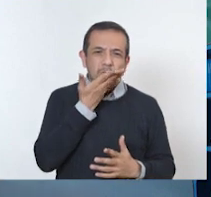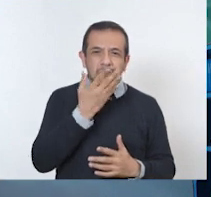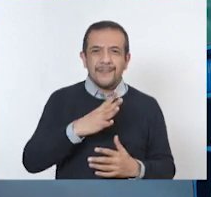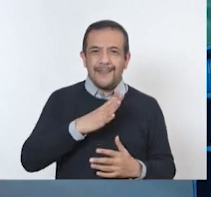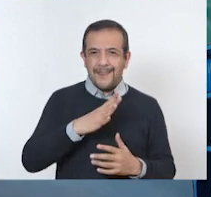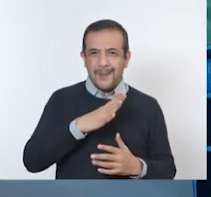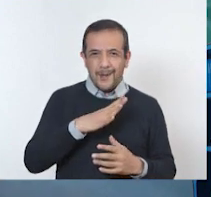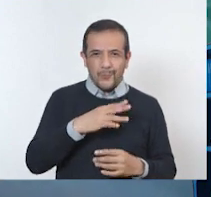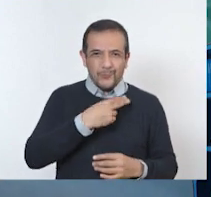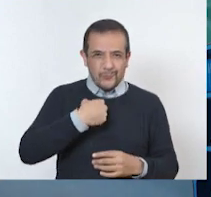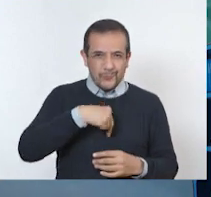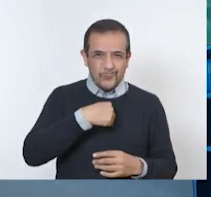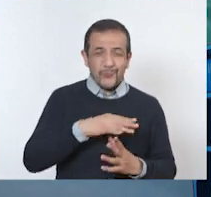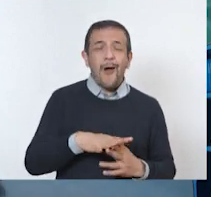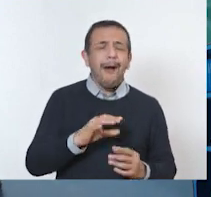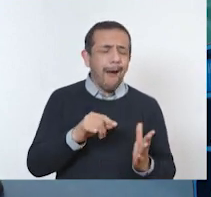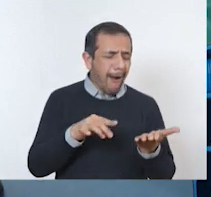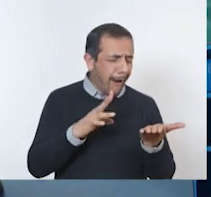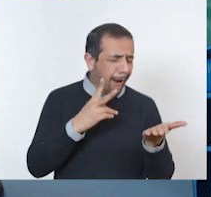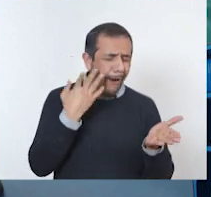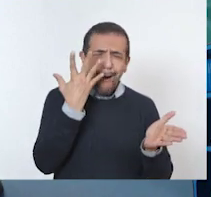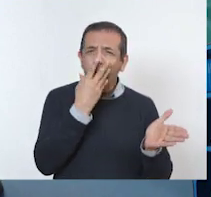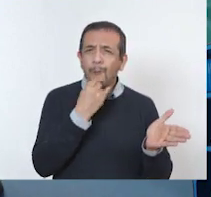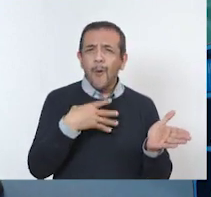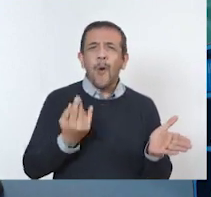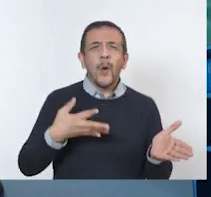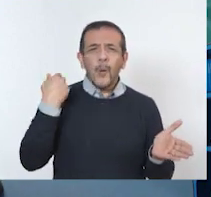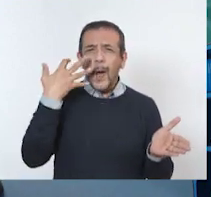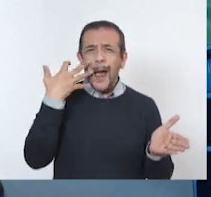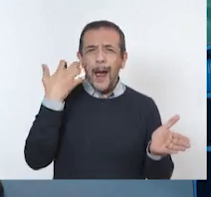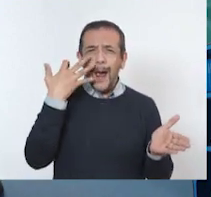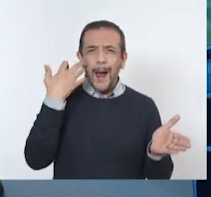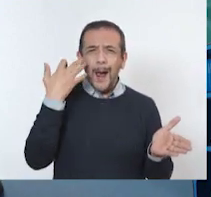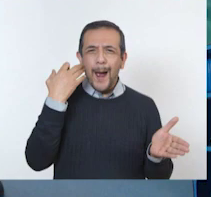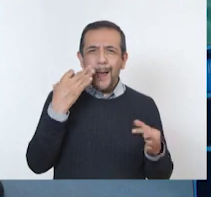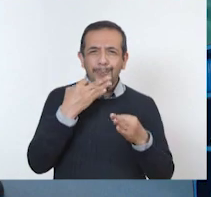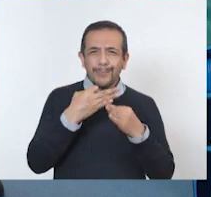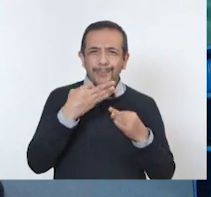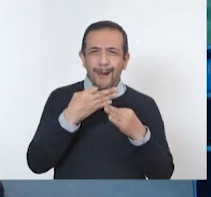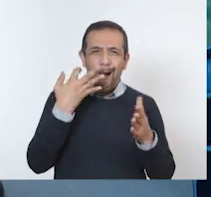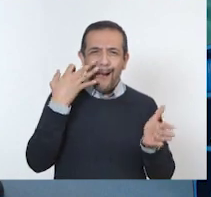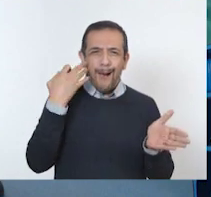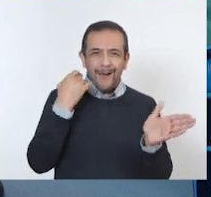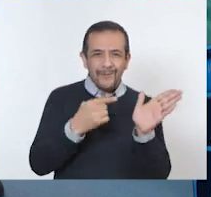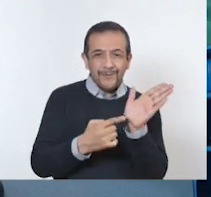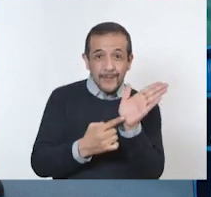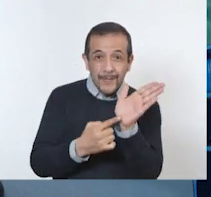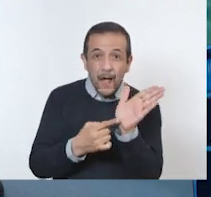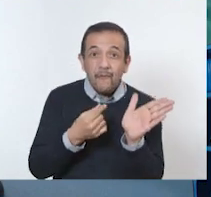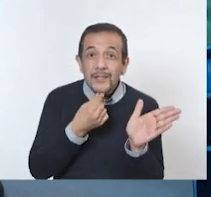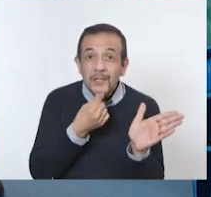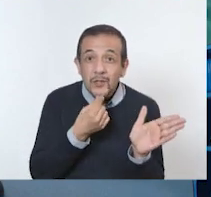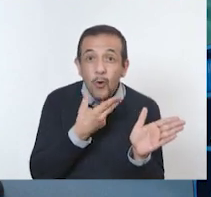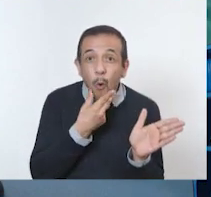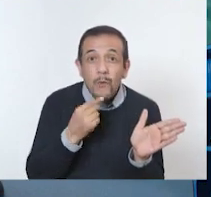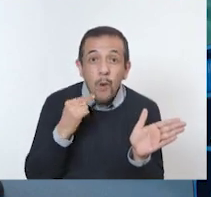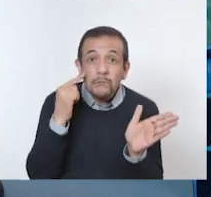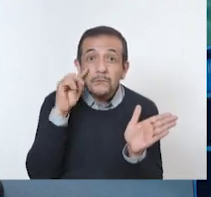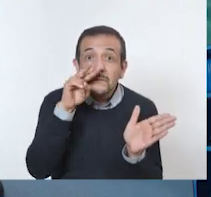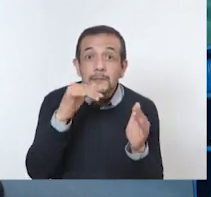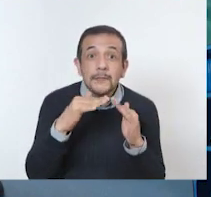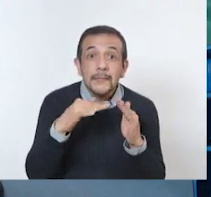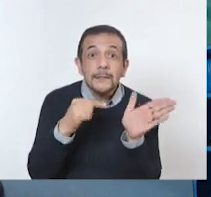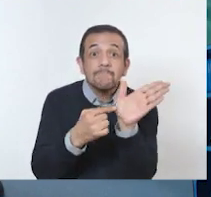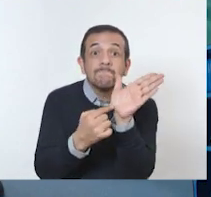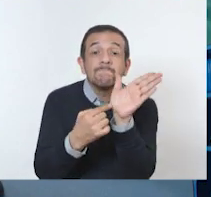tengamos... Un gatito, maestro. Un gatito. A ver, niñas y niños en